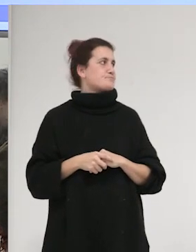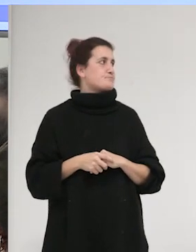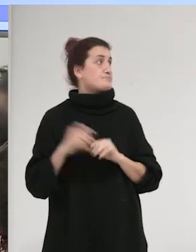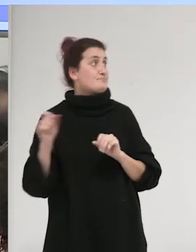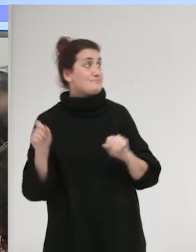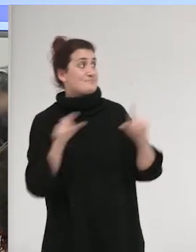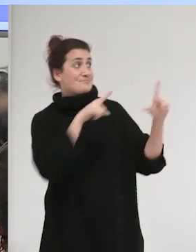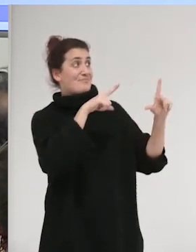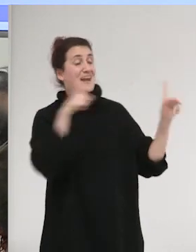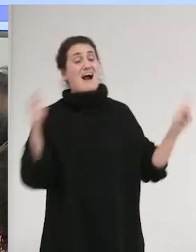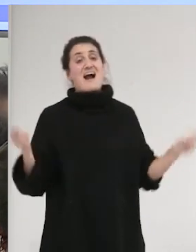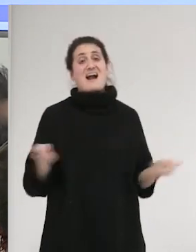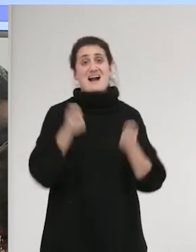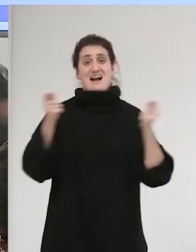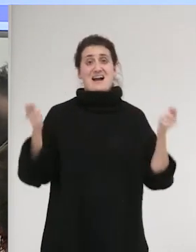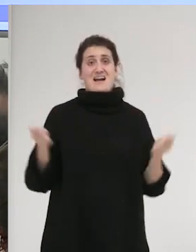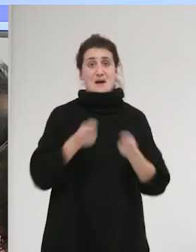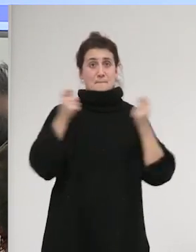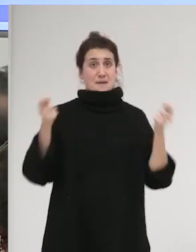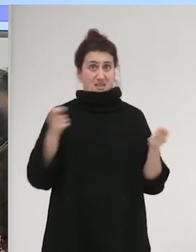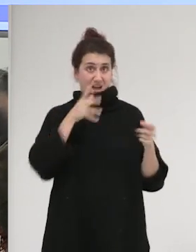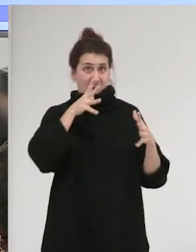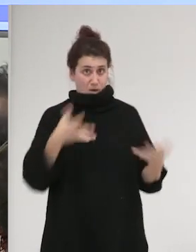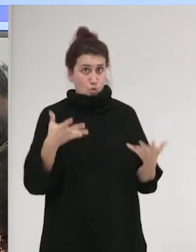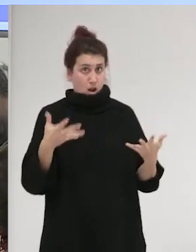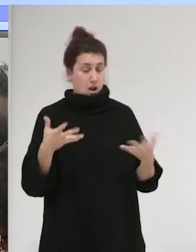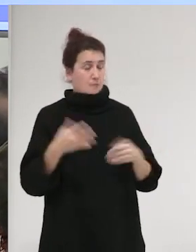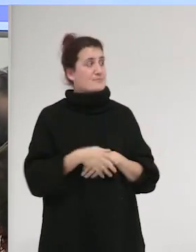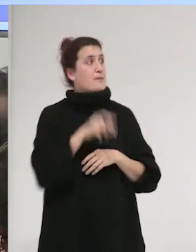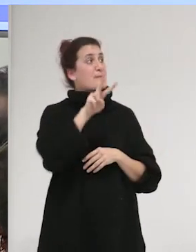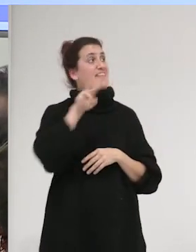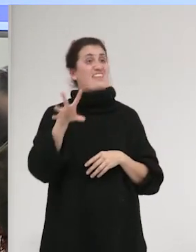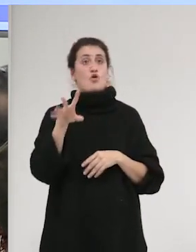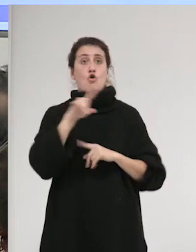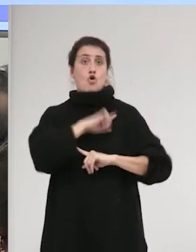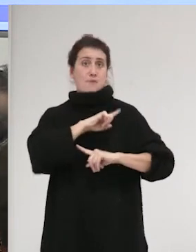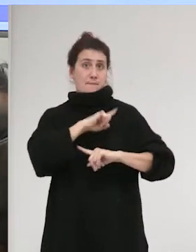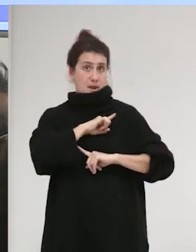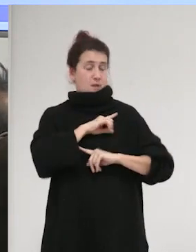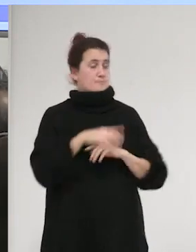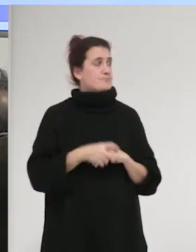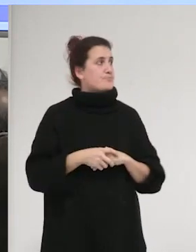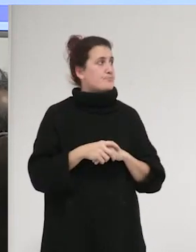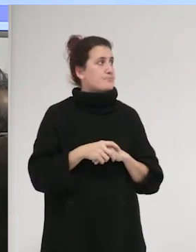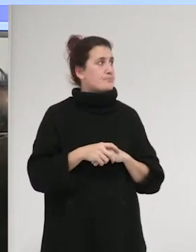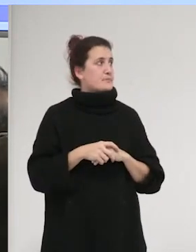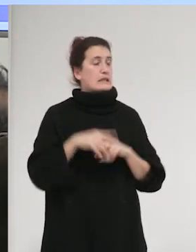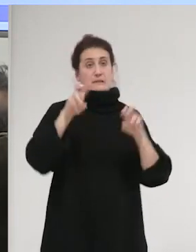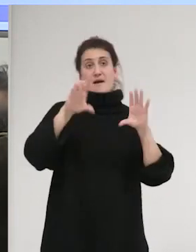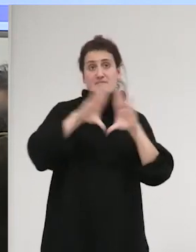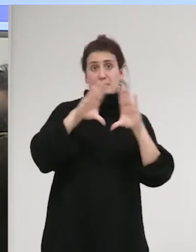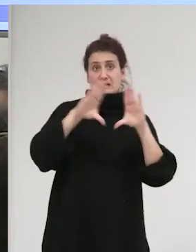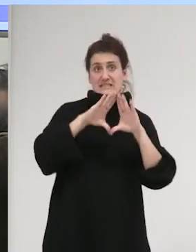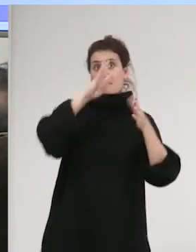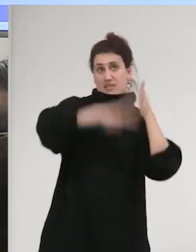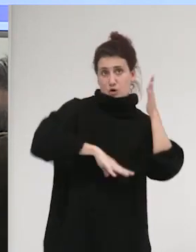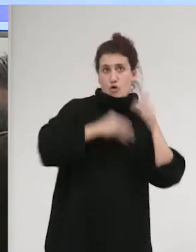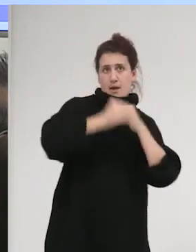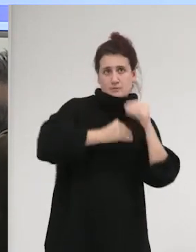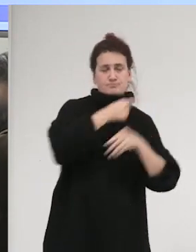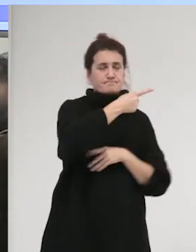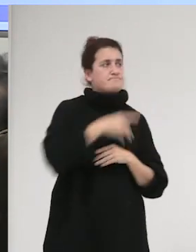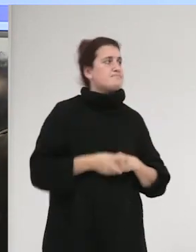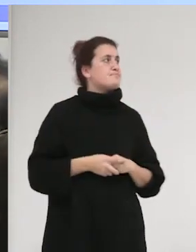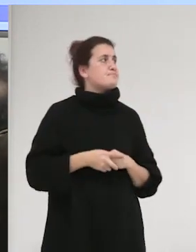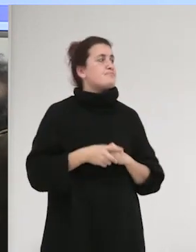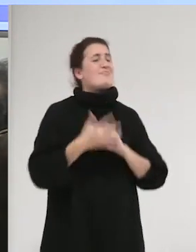esta es una campaña actual del 25 de noviembre hecha por el Novembra Feminista en Barcelona que